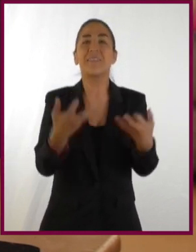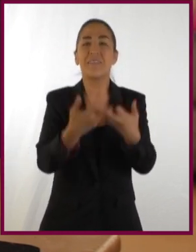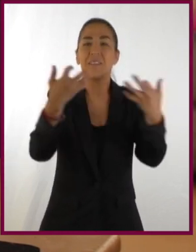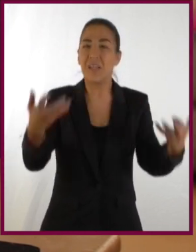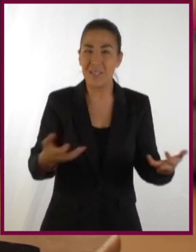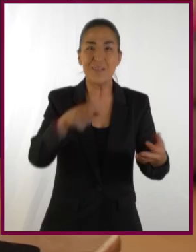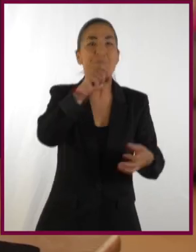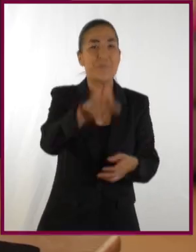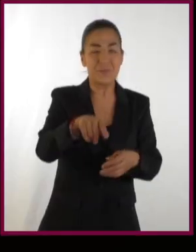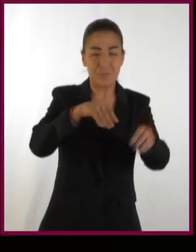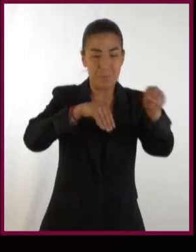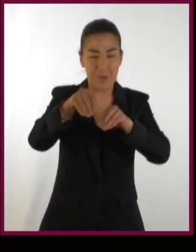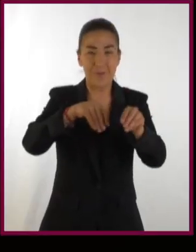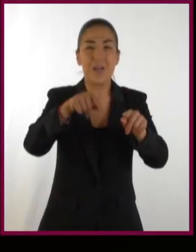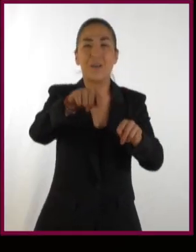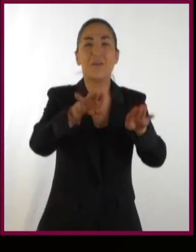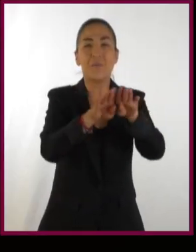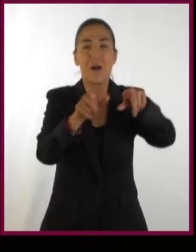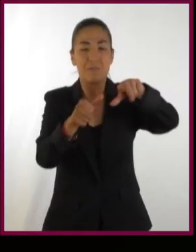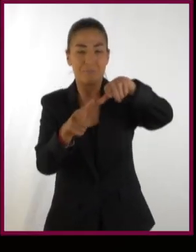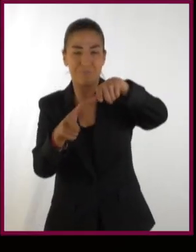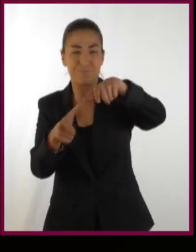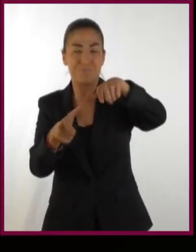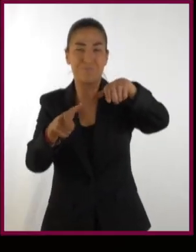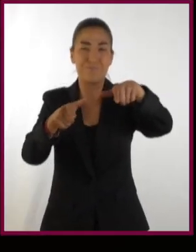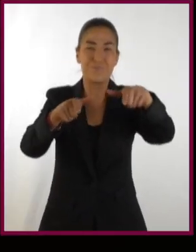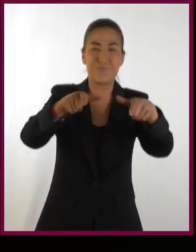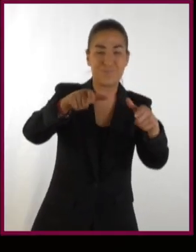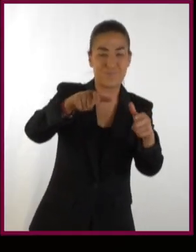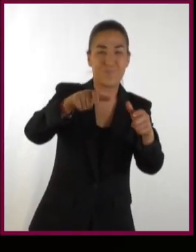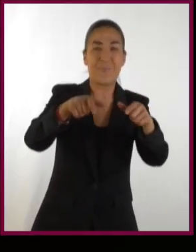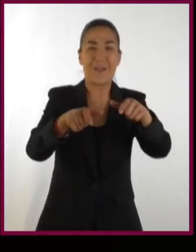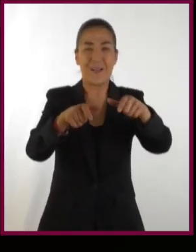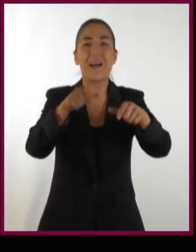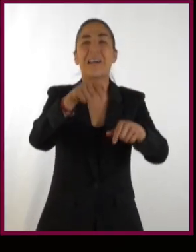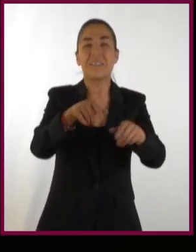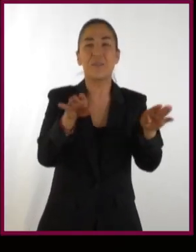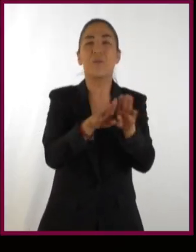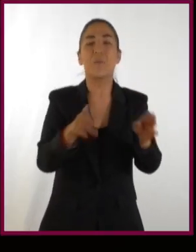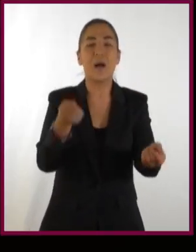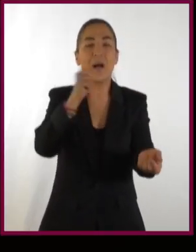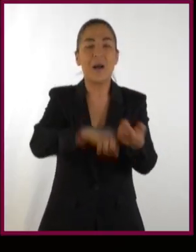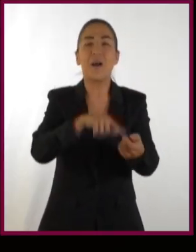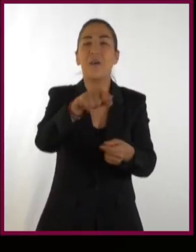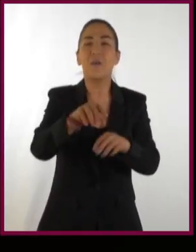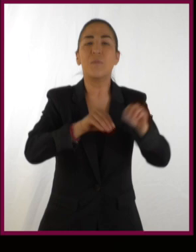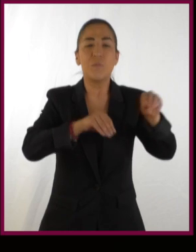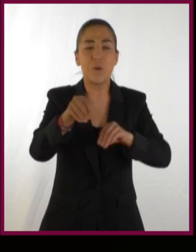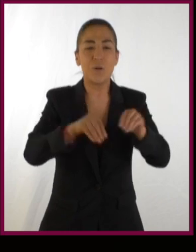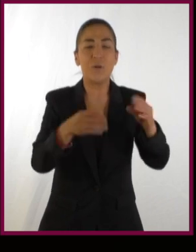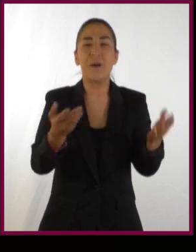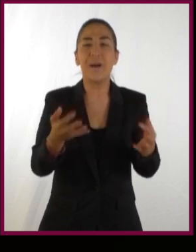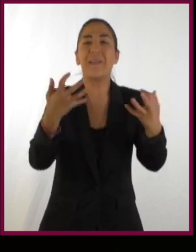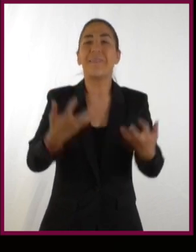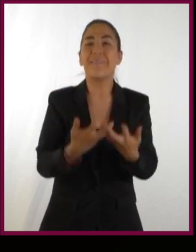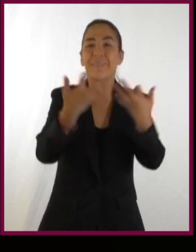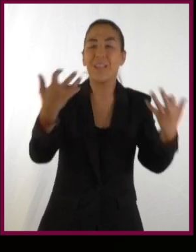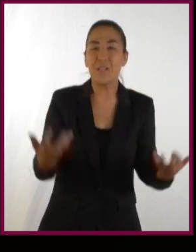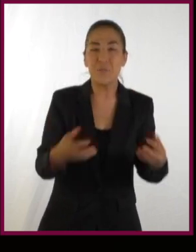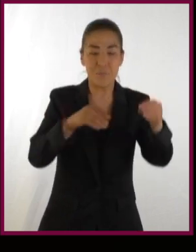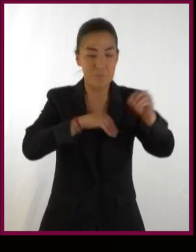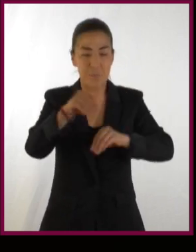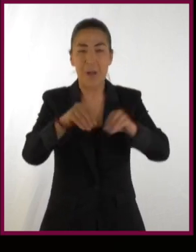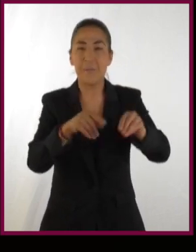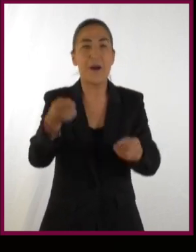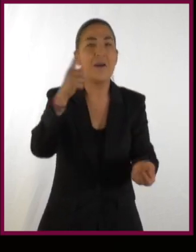Sol y la Tierra se mueve alrededor de él con un movimiento elíptico. Entonces, los focos, el Sol va a estar en un foco